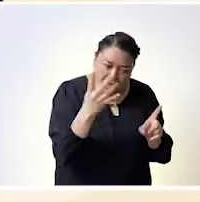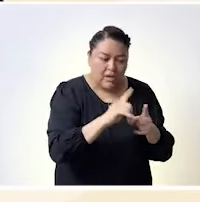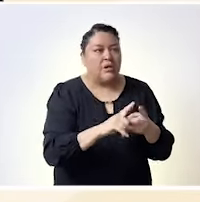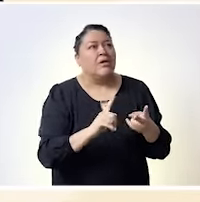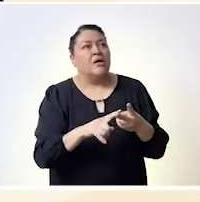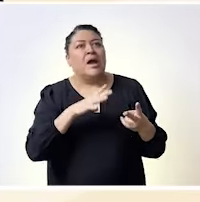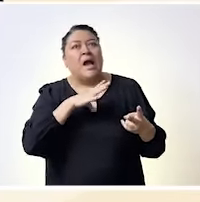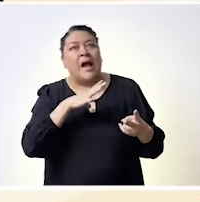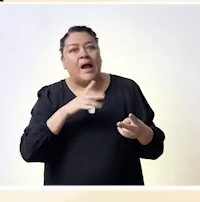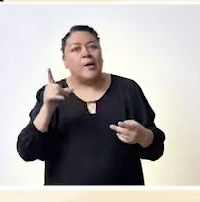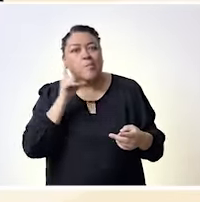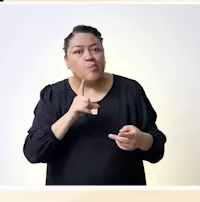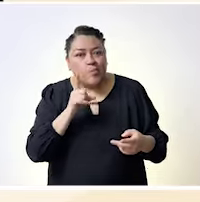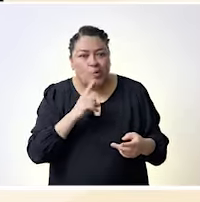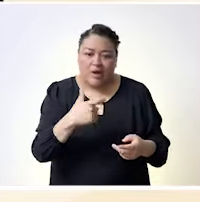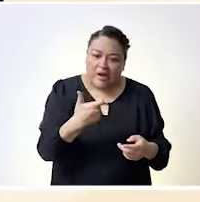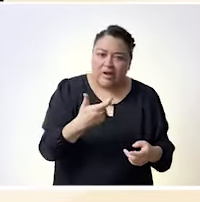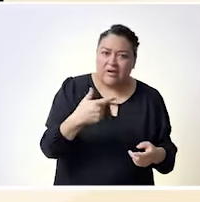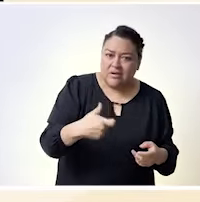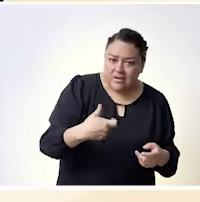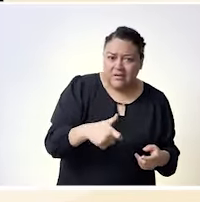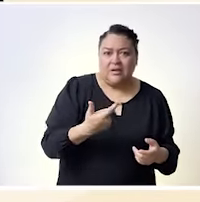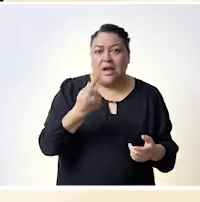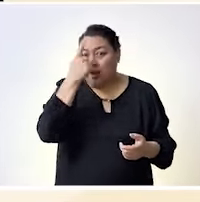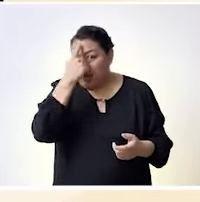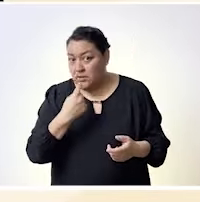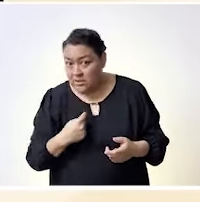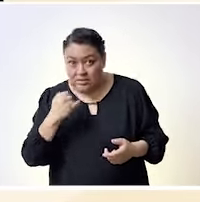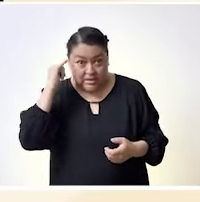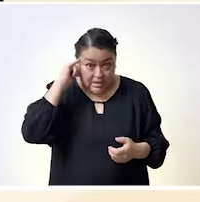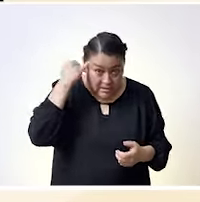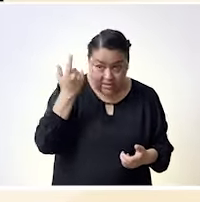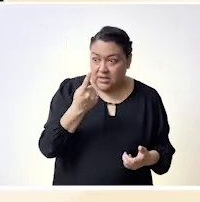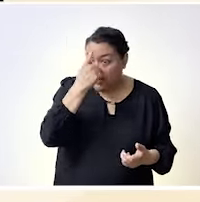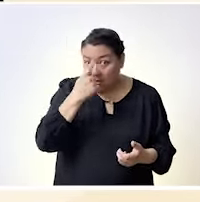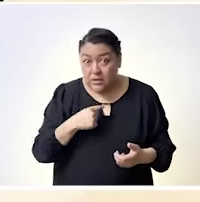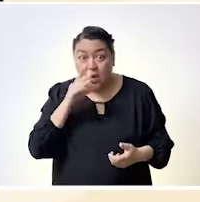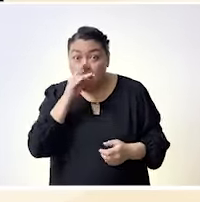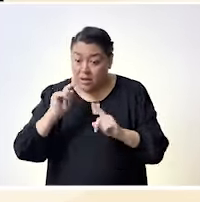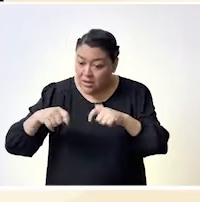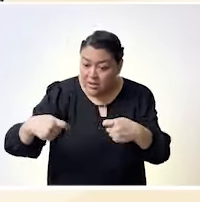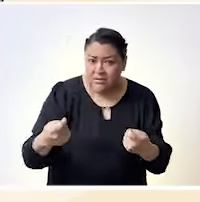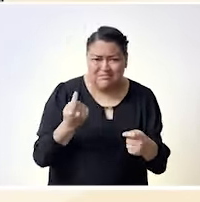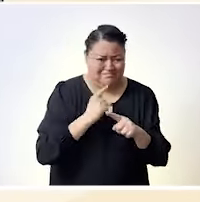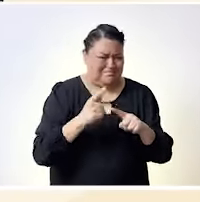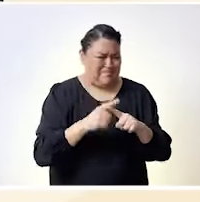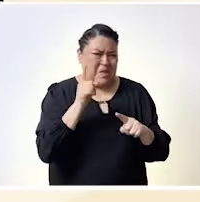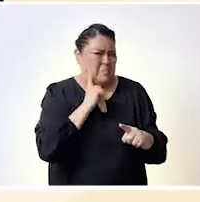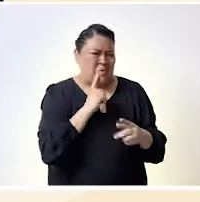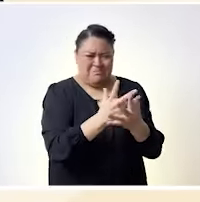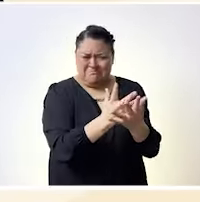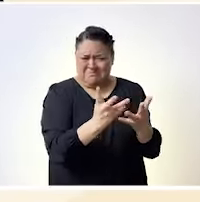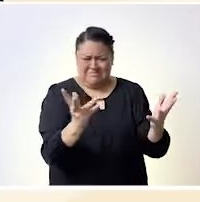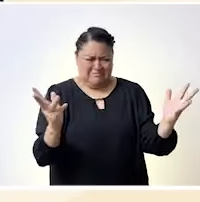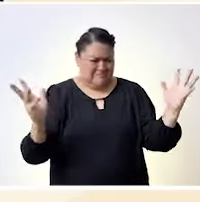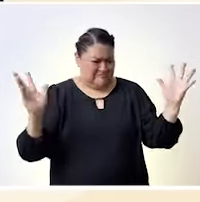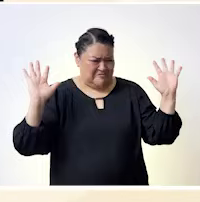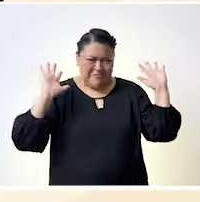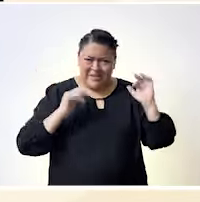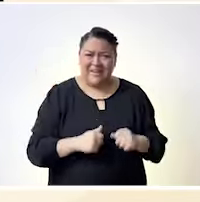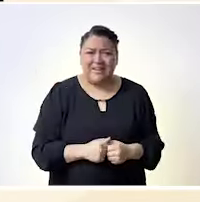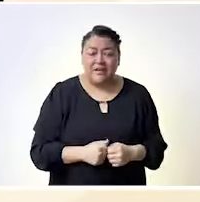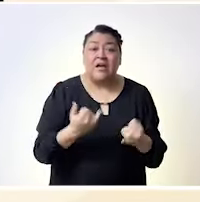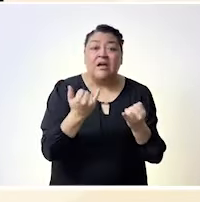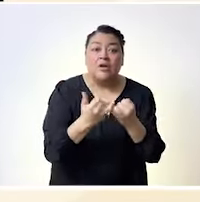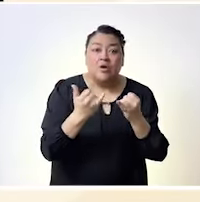hacer si hablamos en una junta y esas esas prácticas o esos comentarios no son válidos